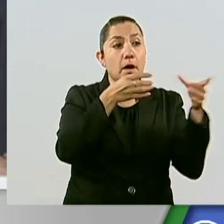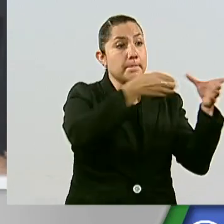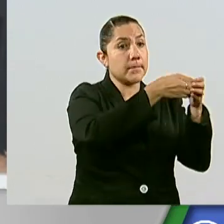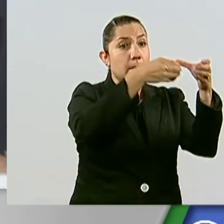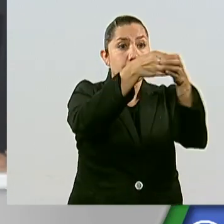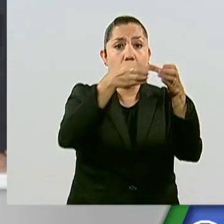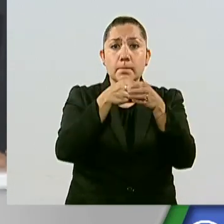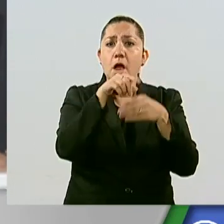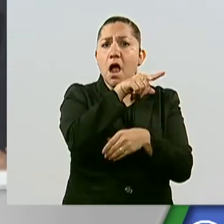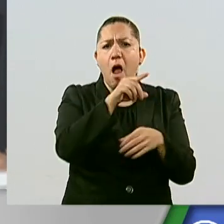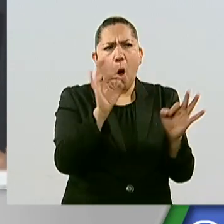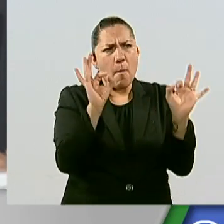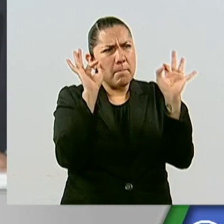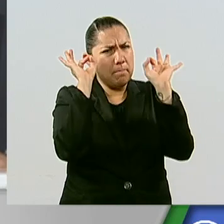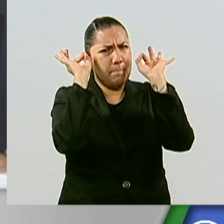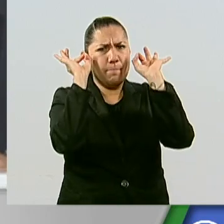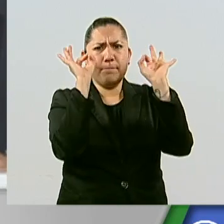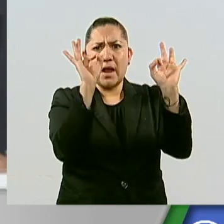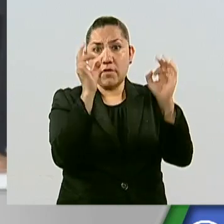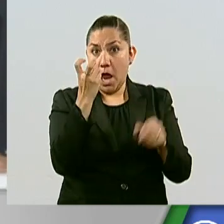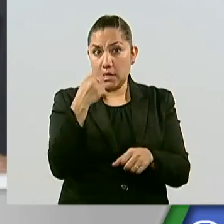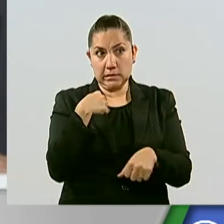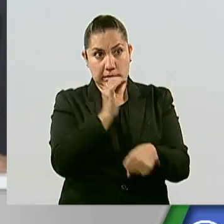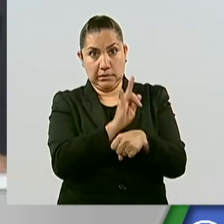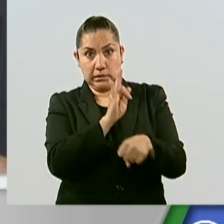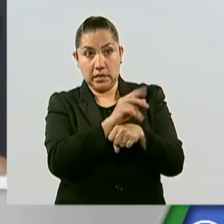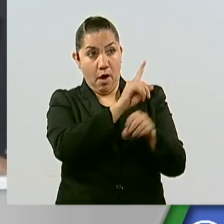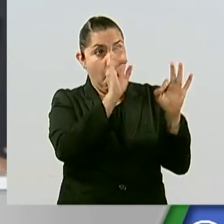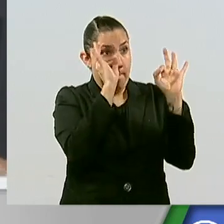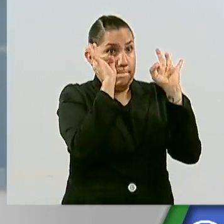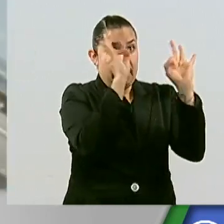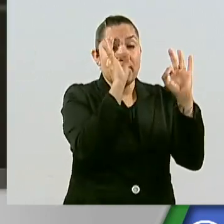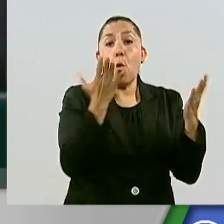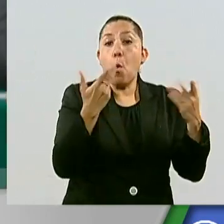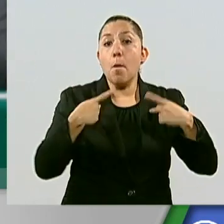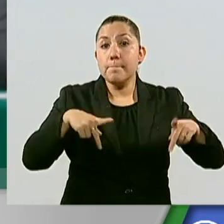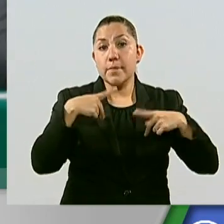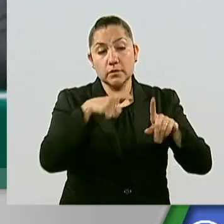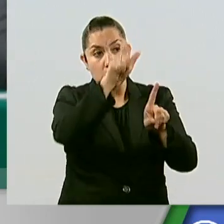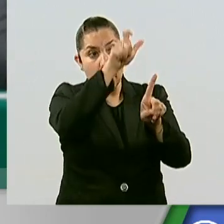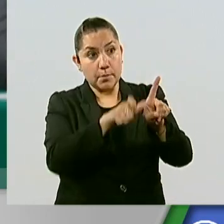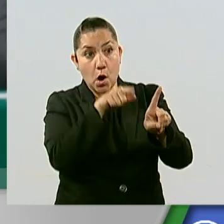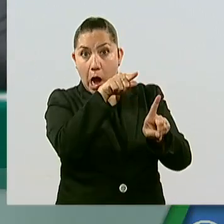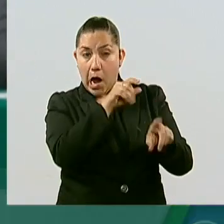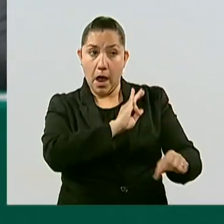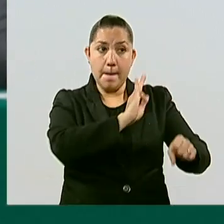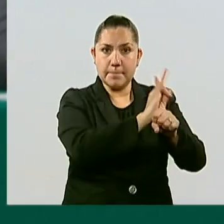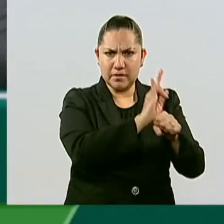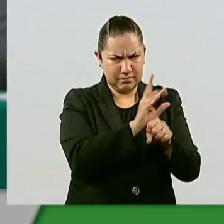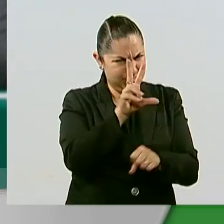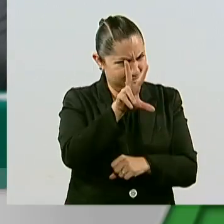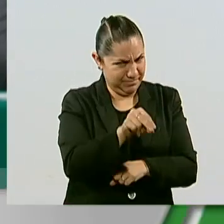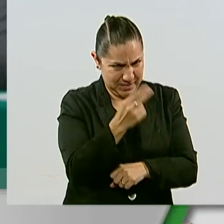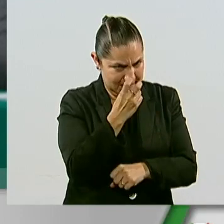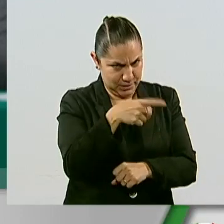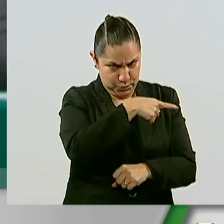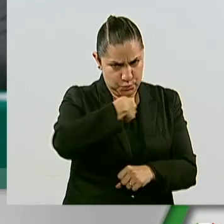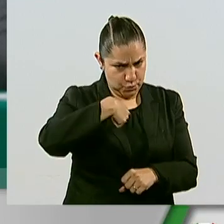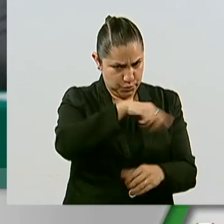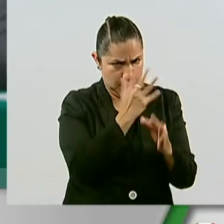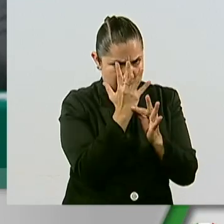defendemos. Y mucho menos defendemos a sus titulares con nombre y apellido. El PRI no anticipa su voto